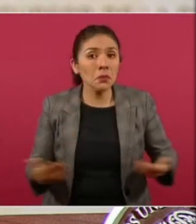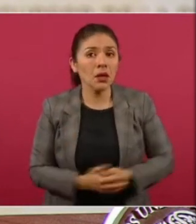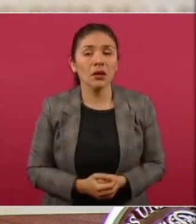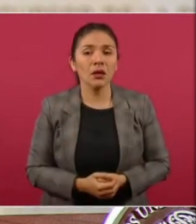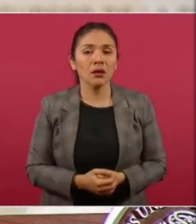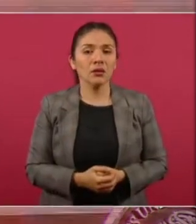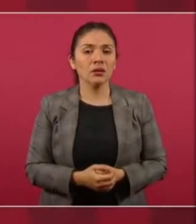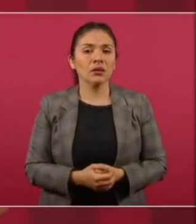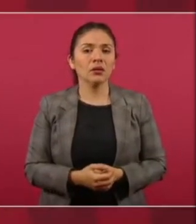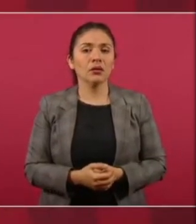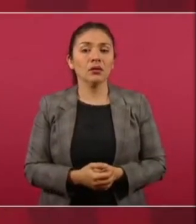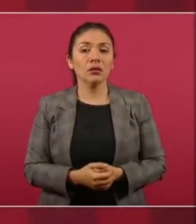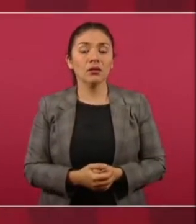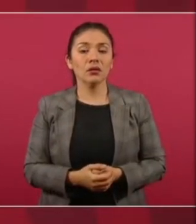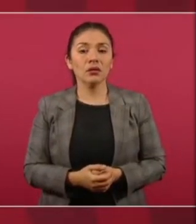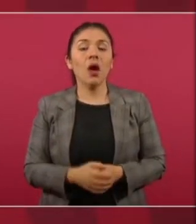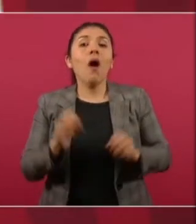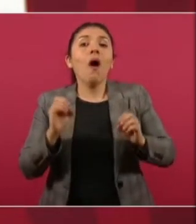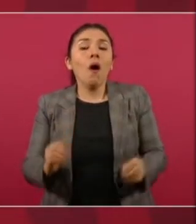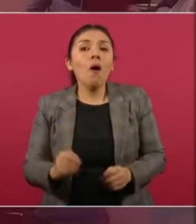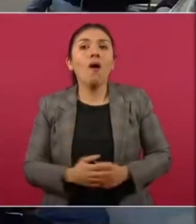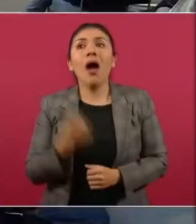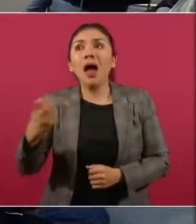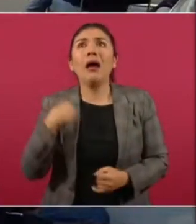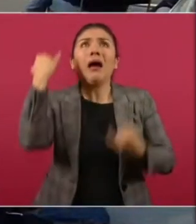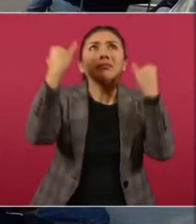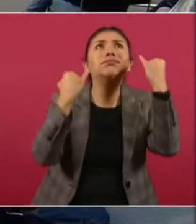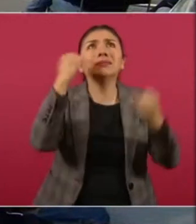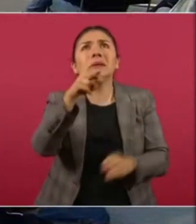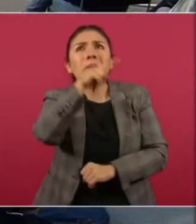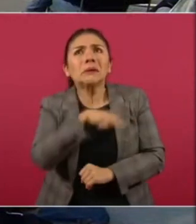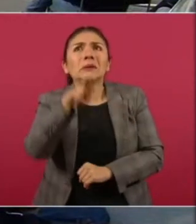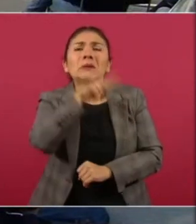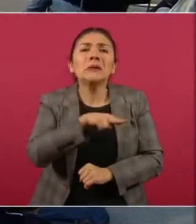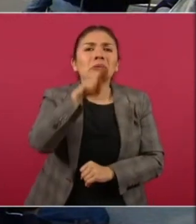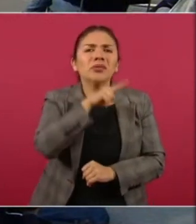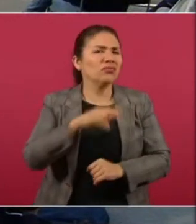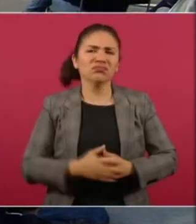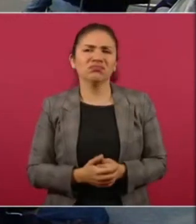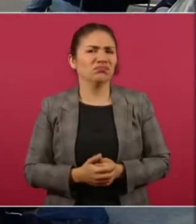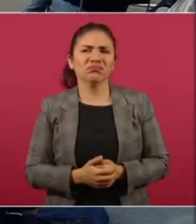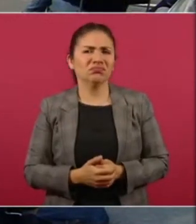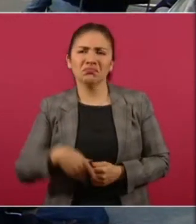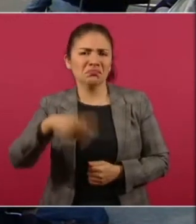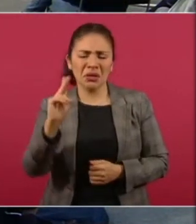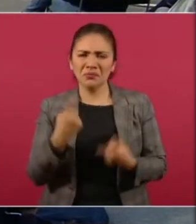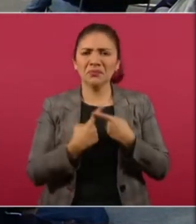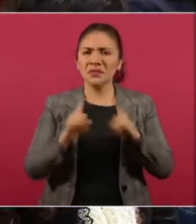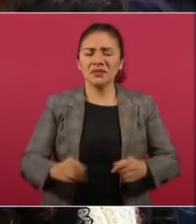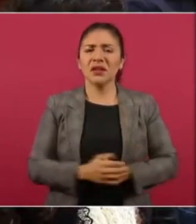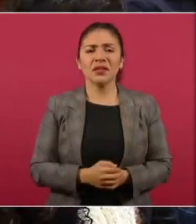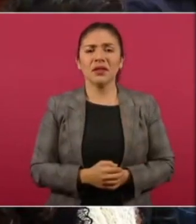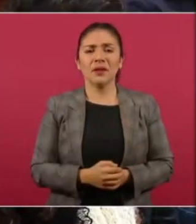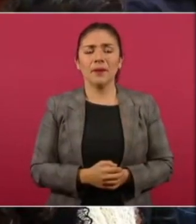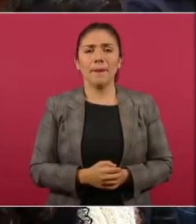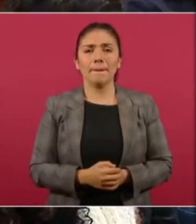O si no me dejara dormir eso. Pero no es así. Él tiene